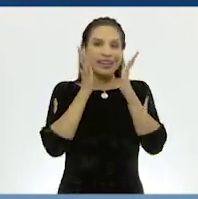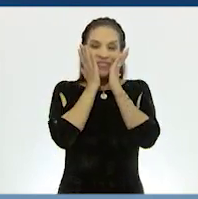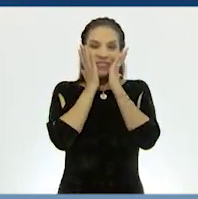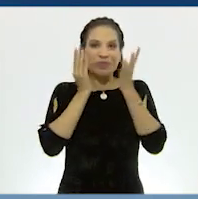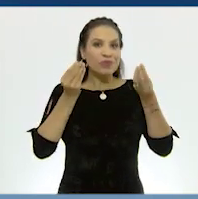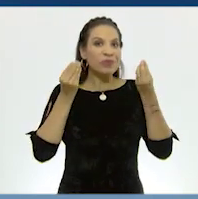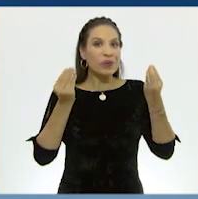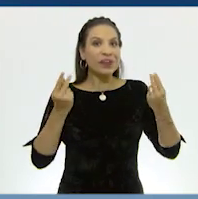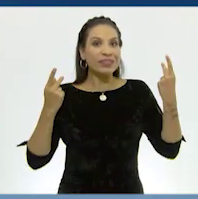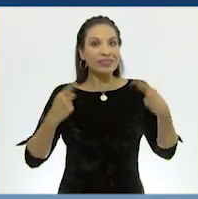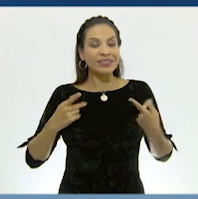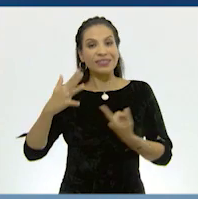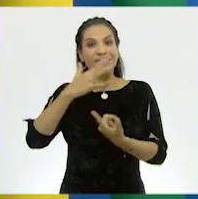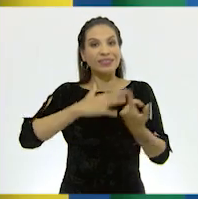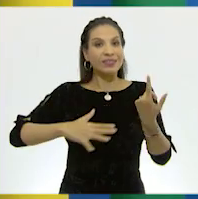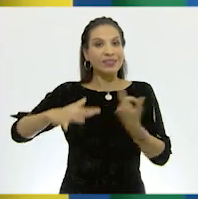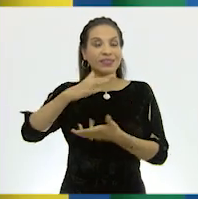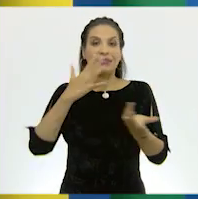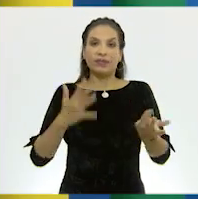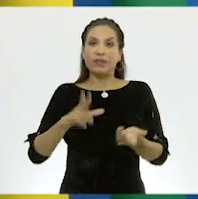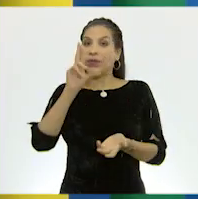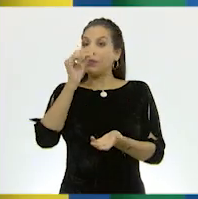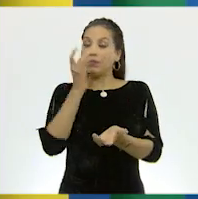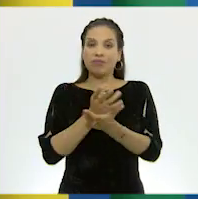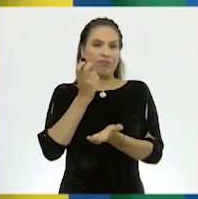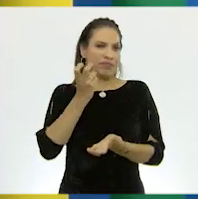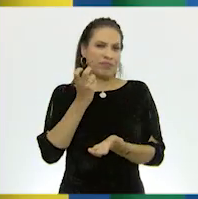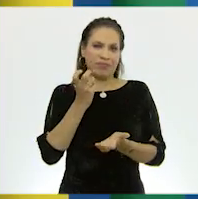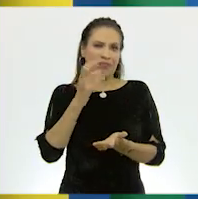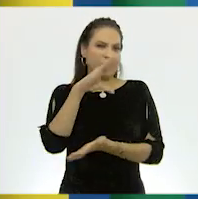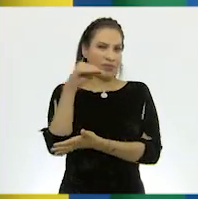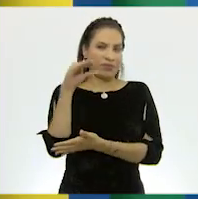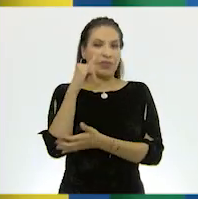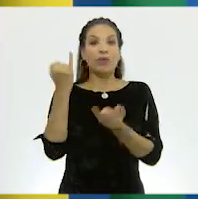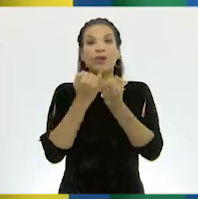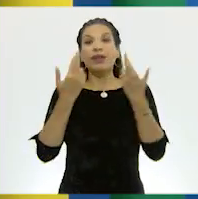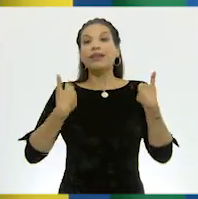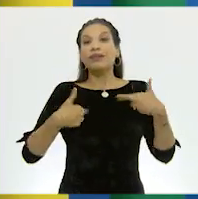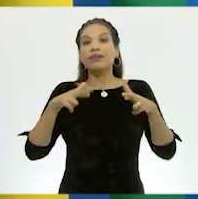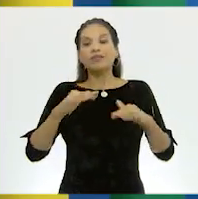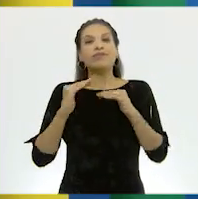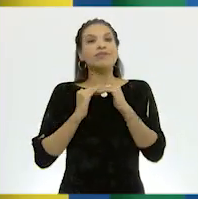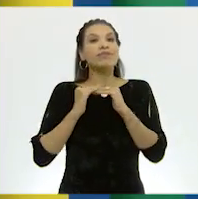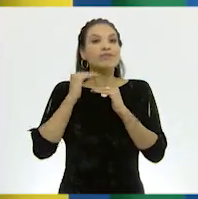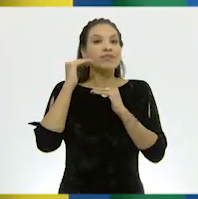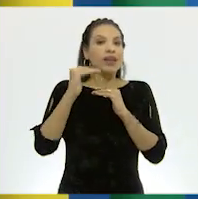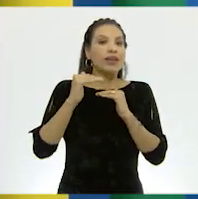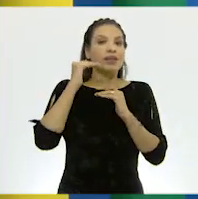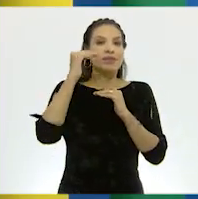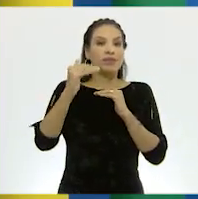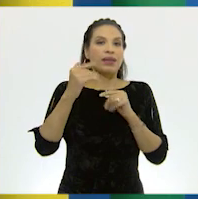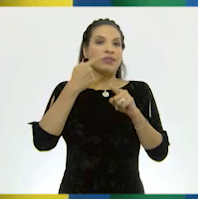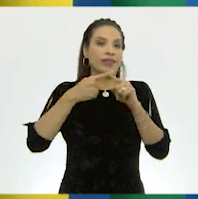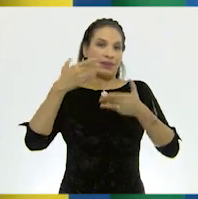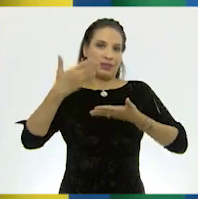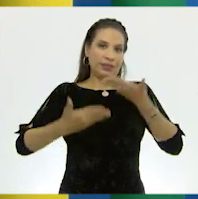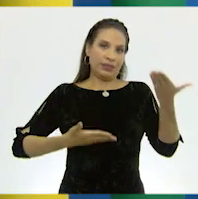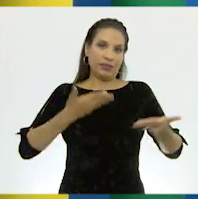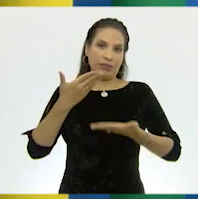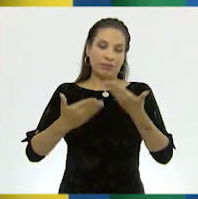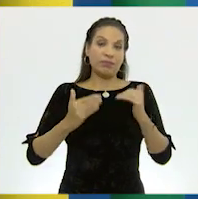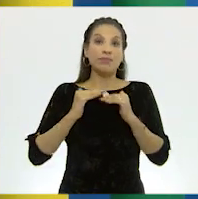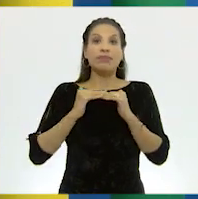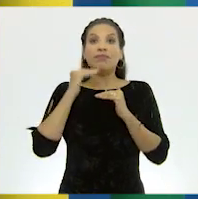muchísima gente. Y no solo eso, Tom. También representa un aumento en la demanda de servicios,